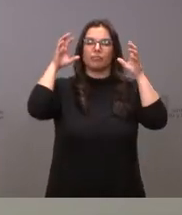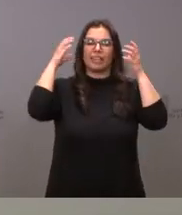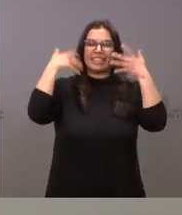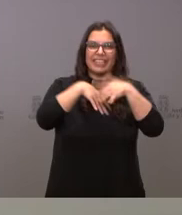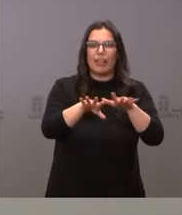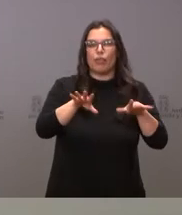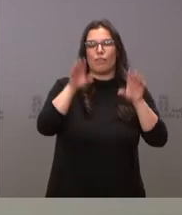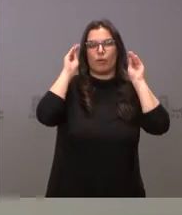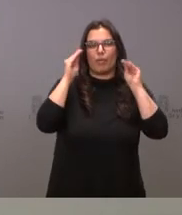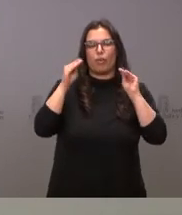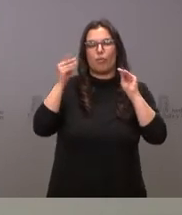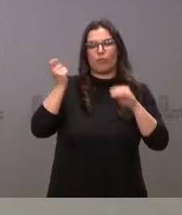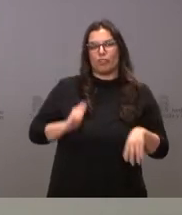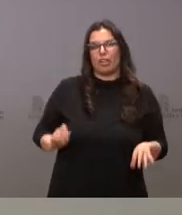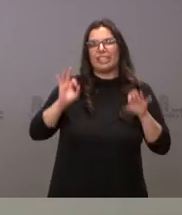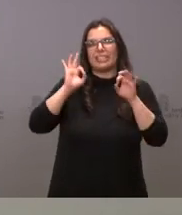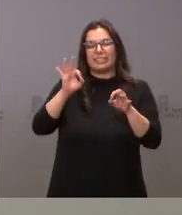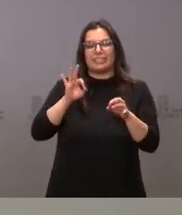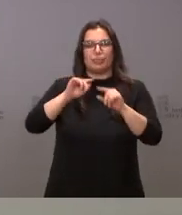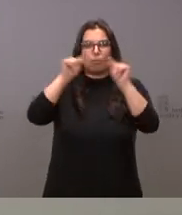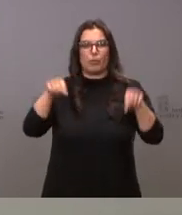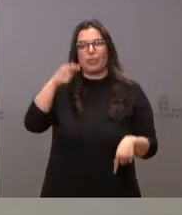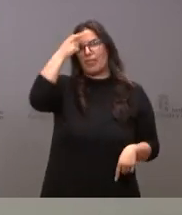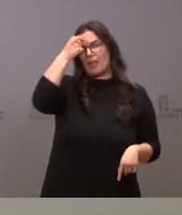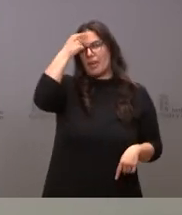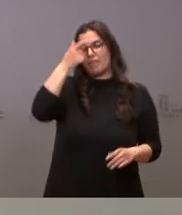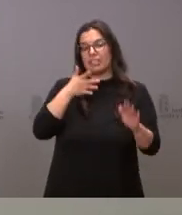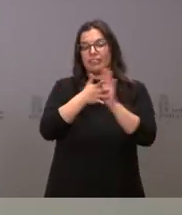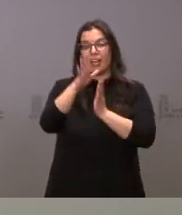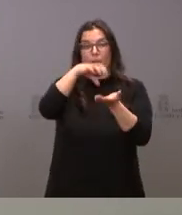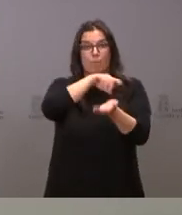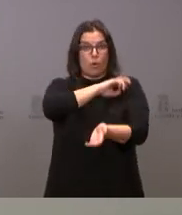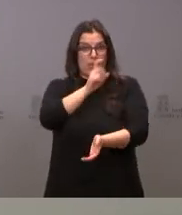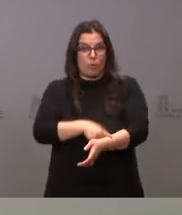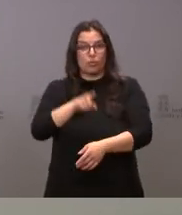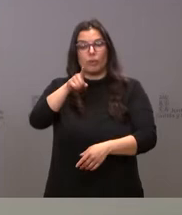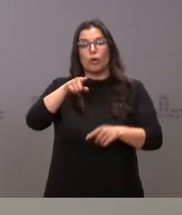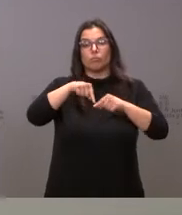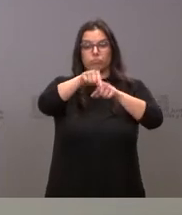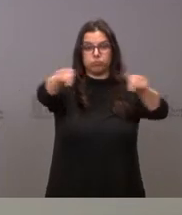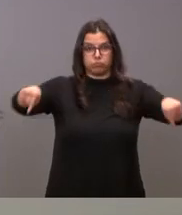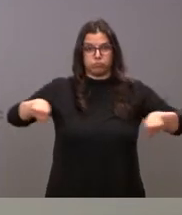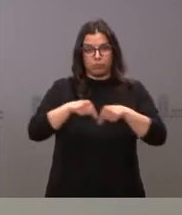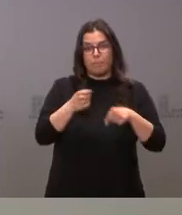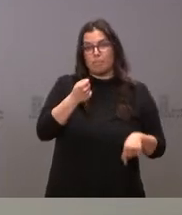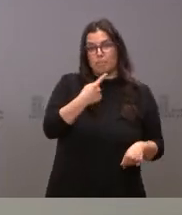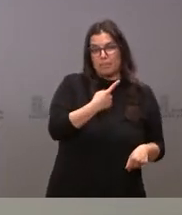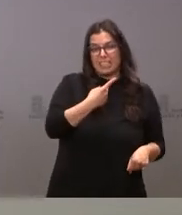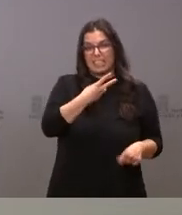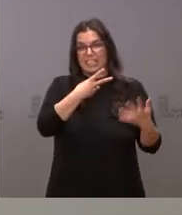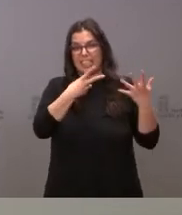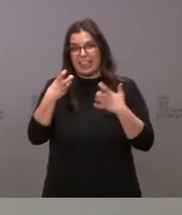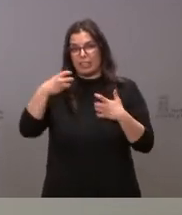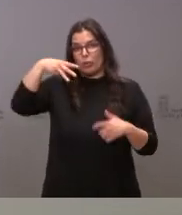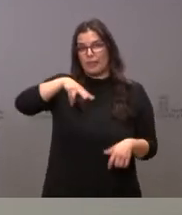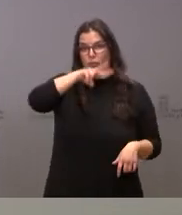la provincia de Ávila. Estamos hablando de un polideportivo con una superficie total construida cercana a los 1.700